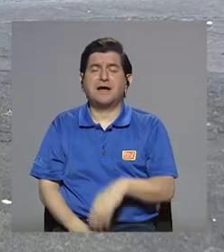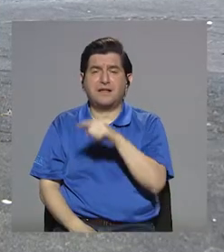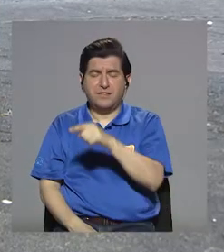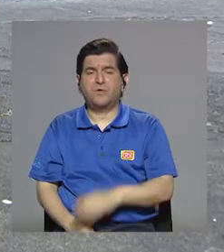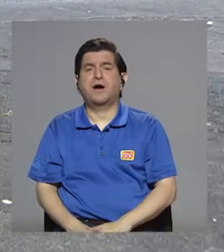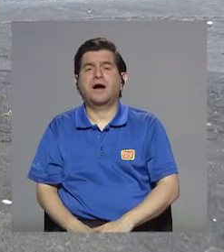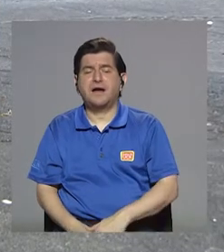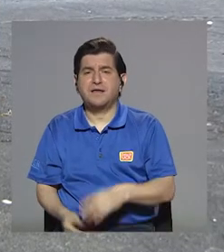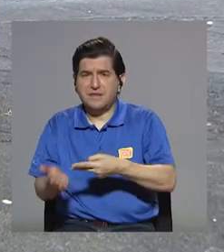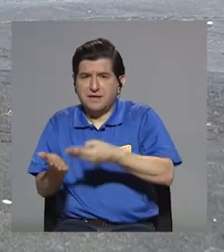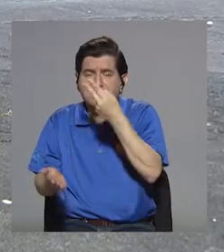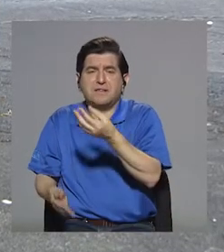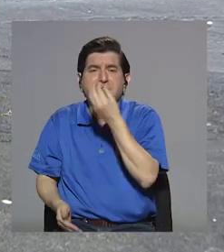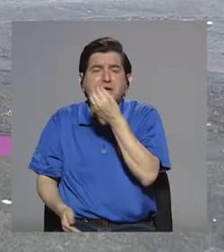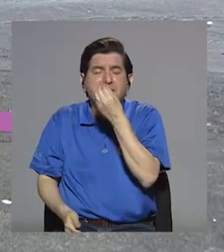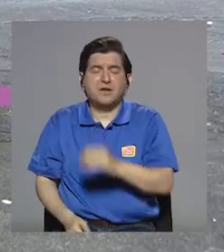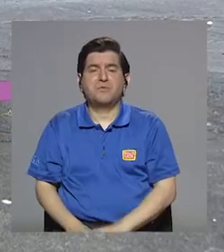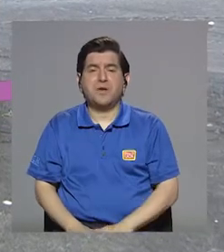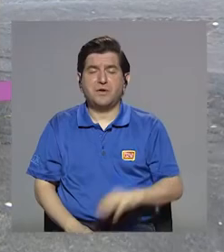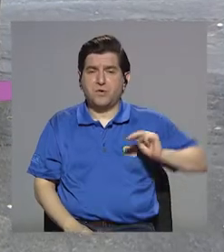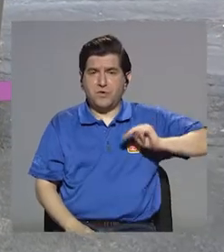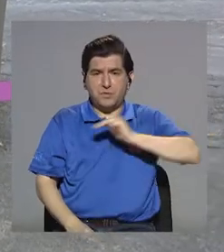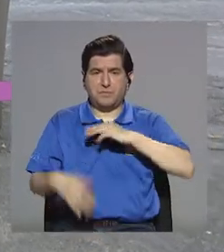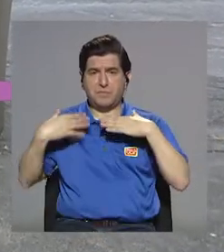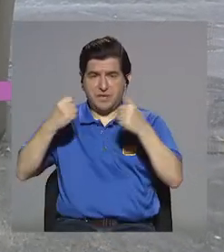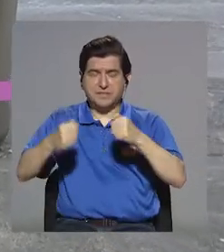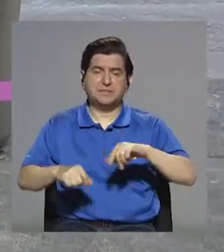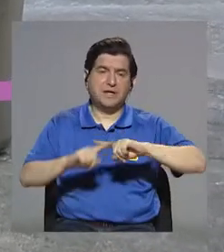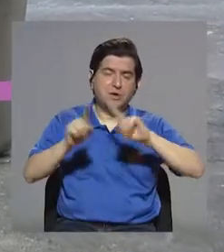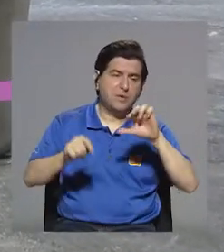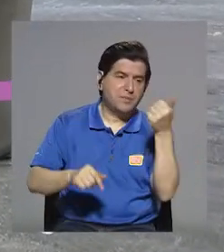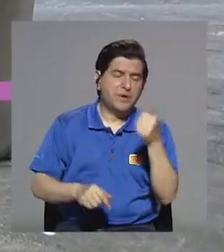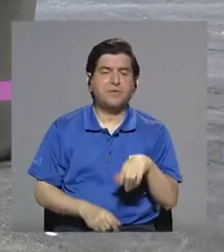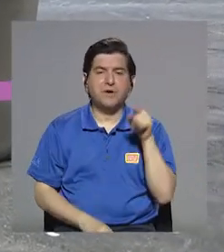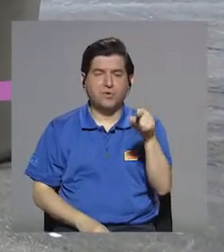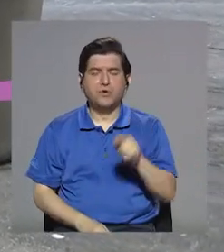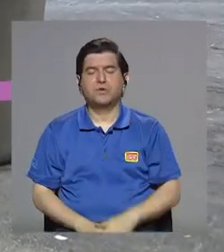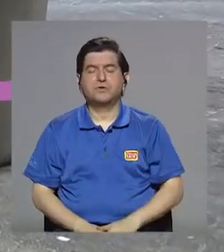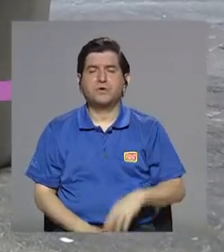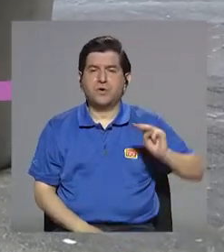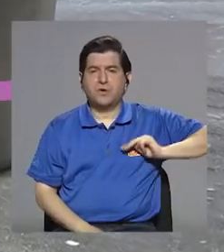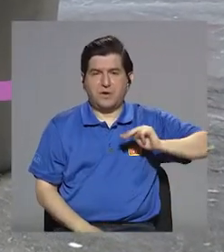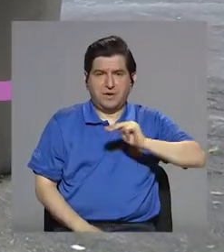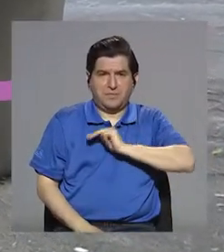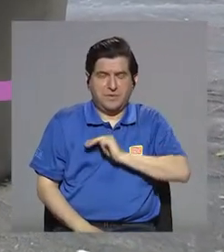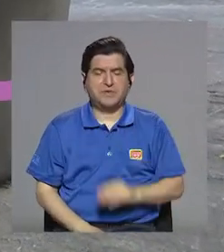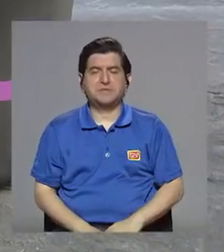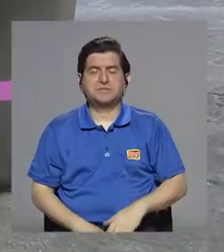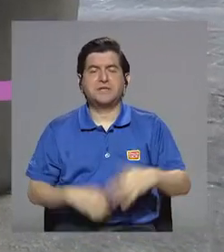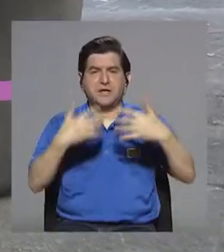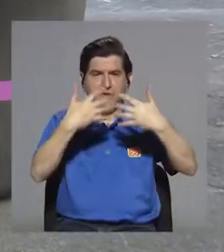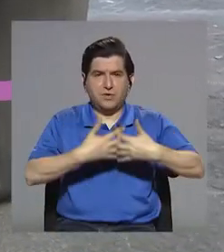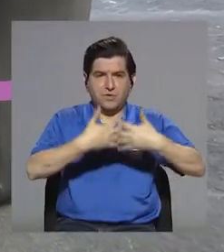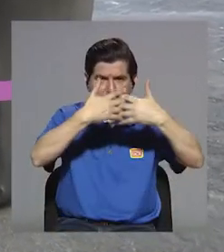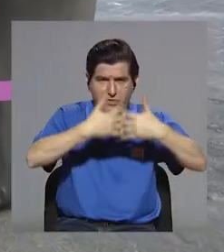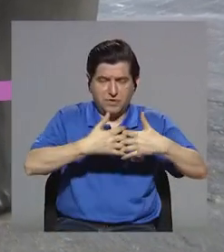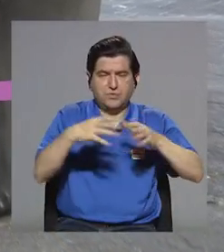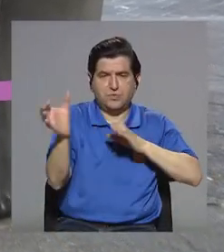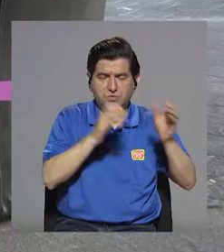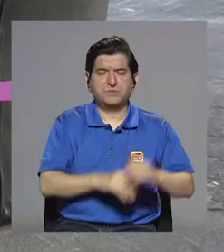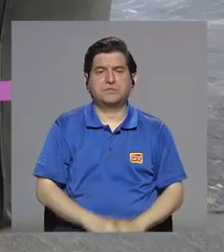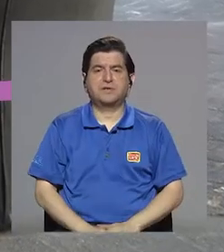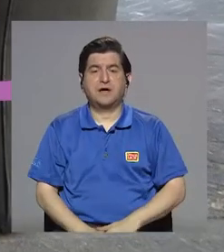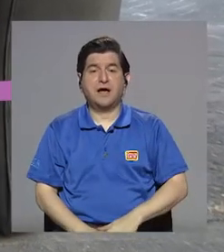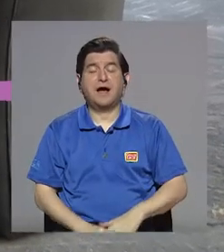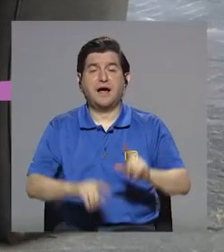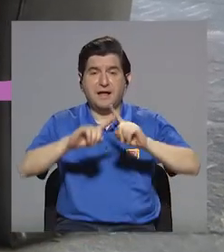el etiquetado general es regulado por el MEIC. Ok, en el caso de que ya por la cuestión del comercio, de que se vaya a exportar y todo, o incluso que sea acá